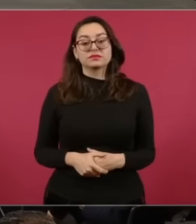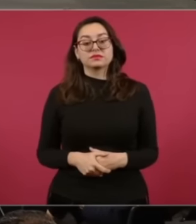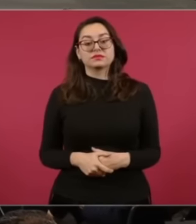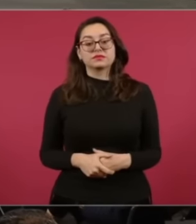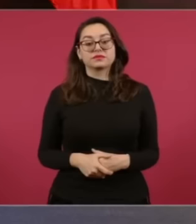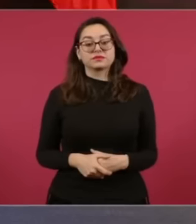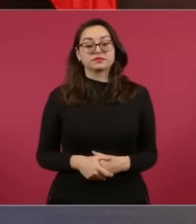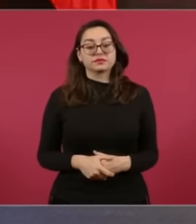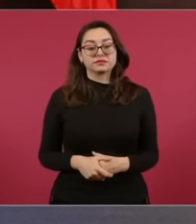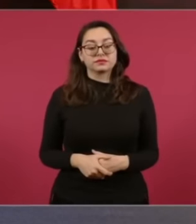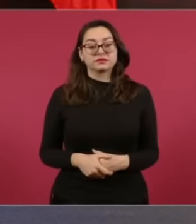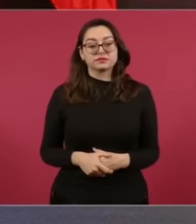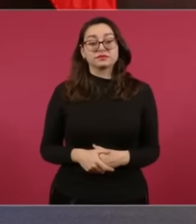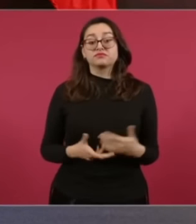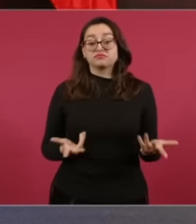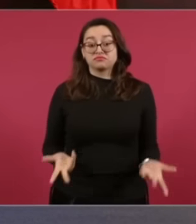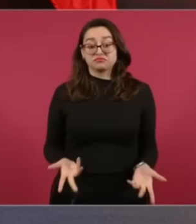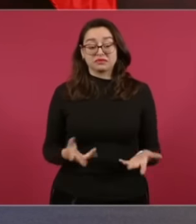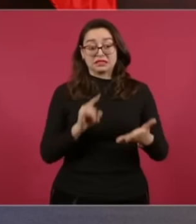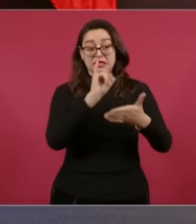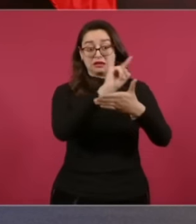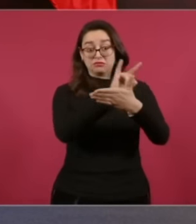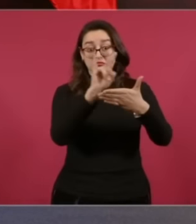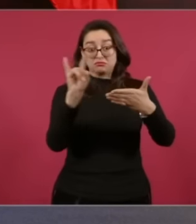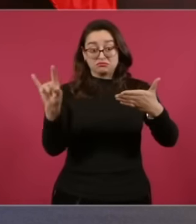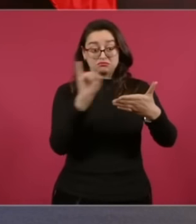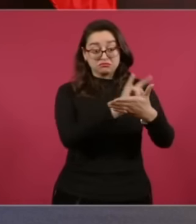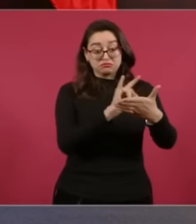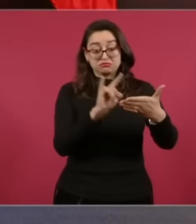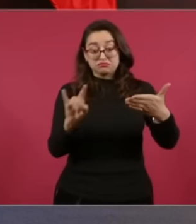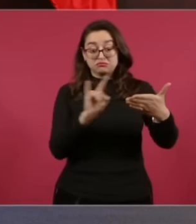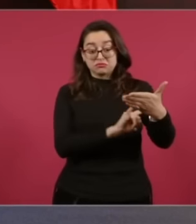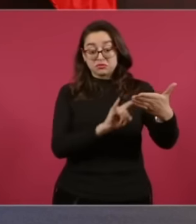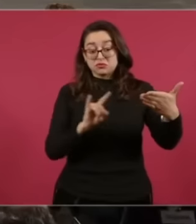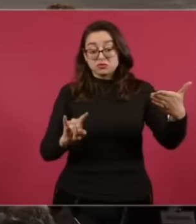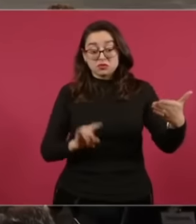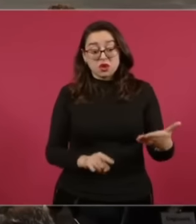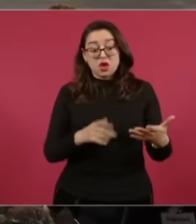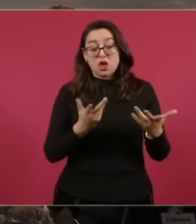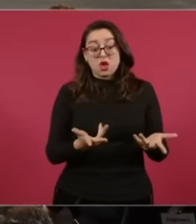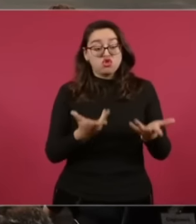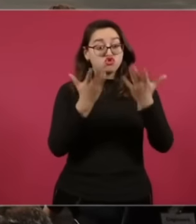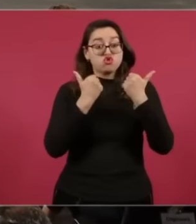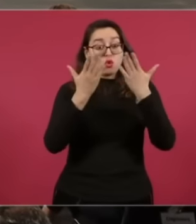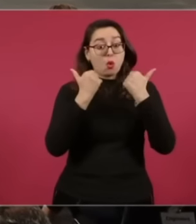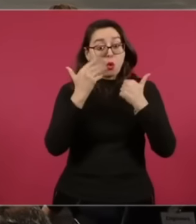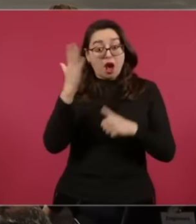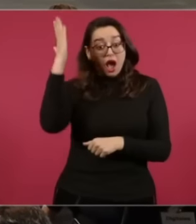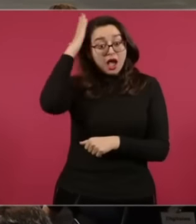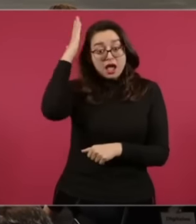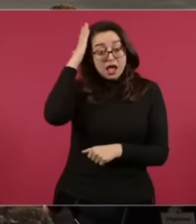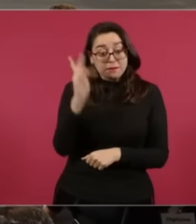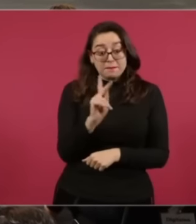Que No Encabece El Partido Acción Nacional Llevará Por lo Menos Un Regidor Y Dirección